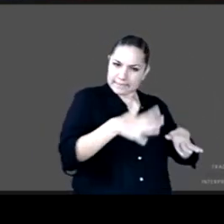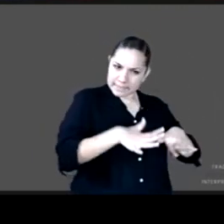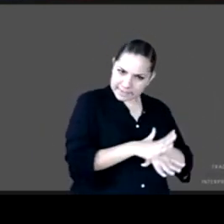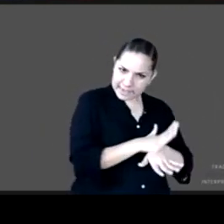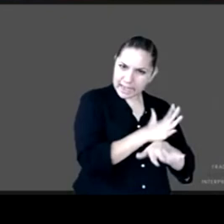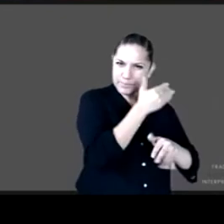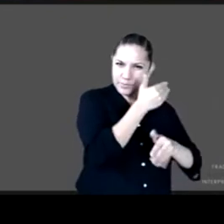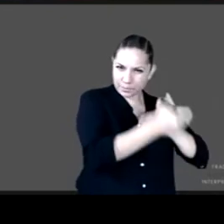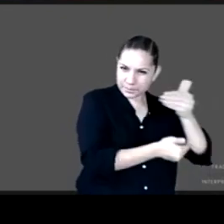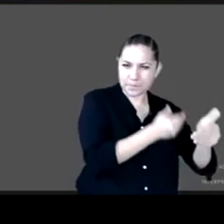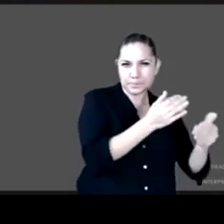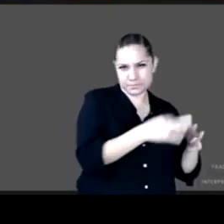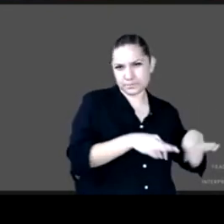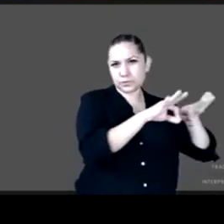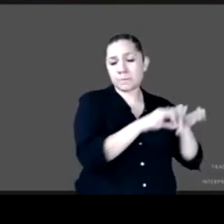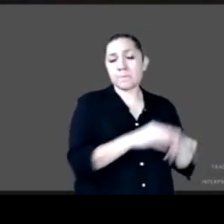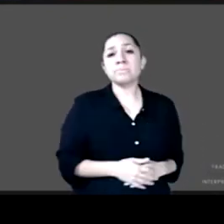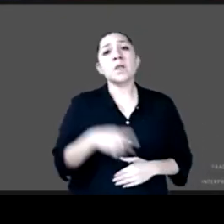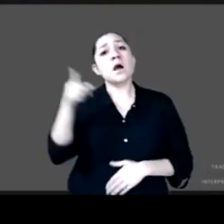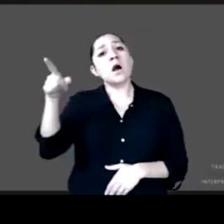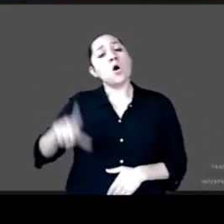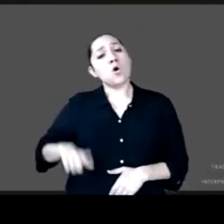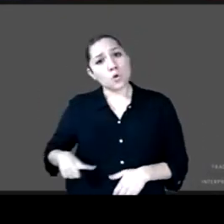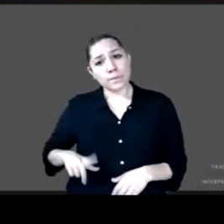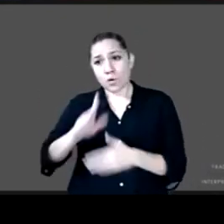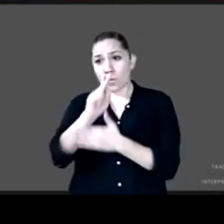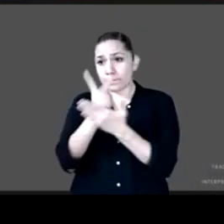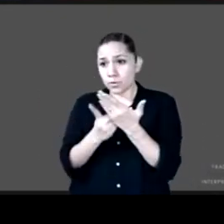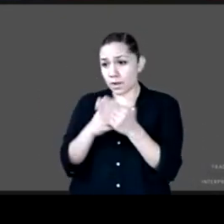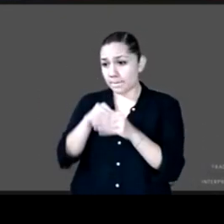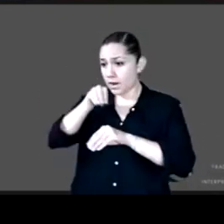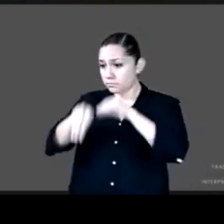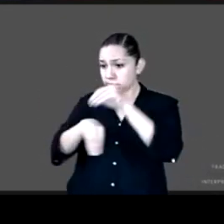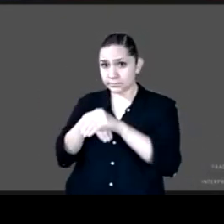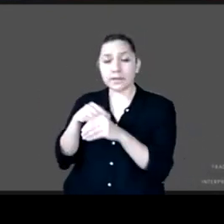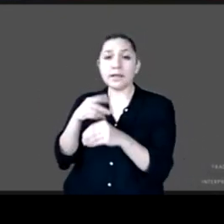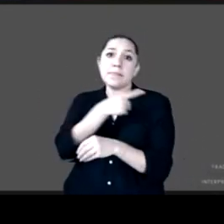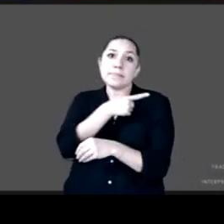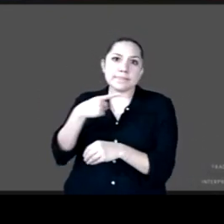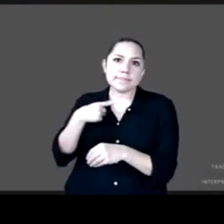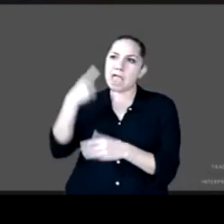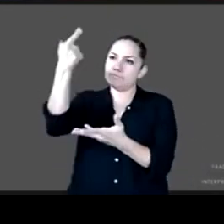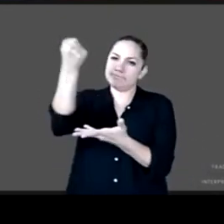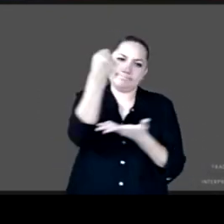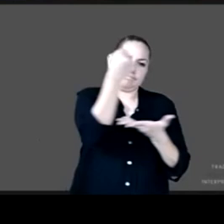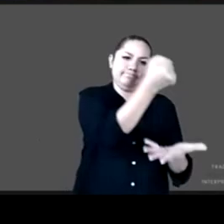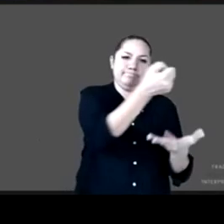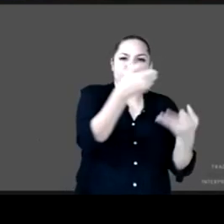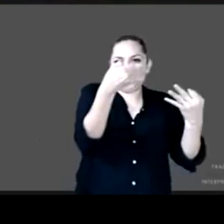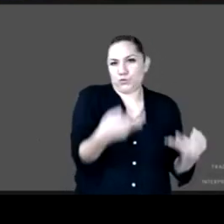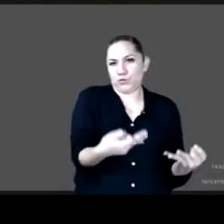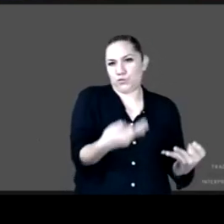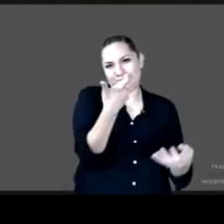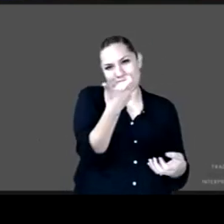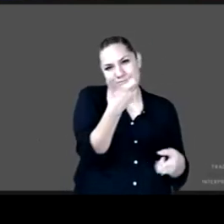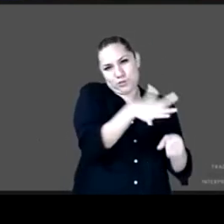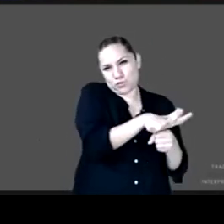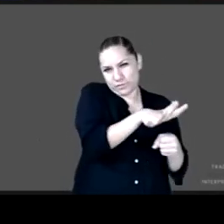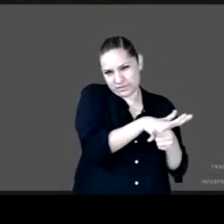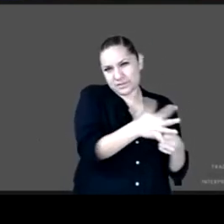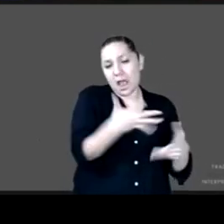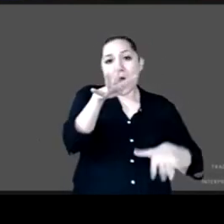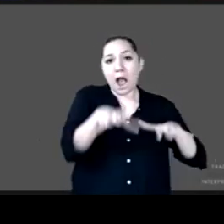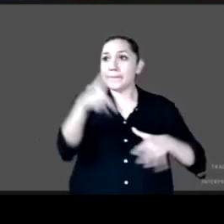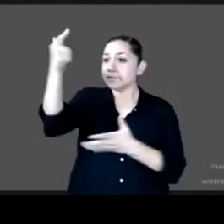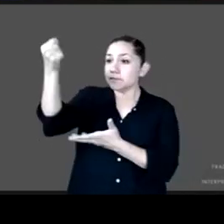en el marco de políticas públicas se debe contar con el presupuesto necesario todos sabemos que las políticas públicas en presupuesto pues es papel pintado y esto